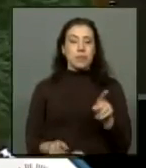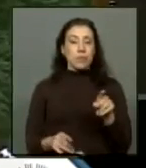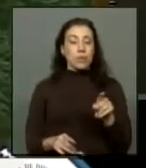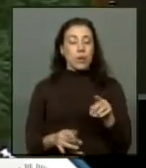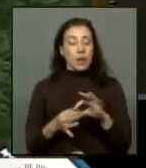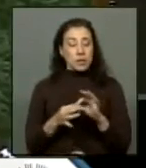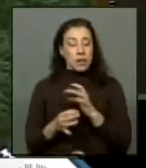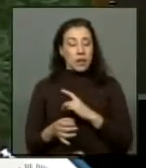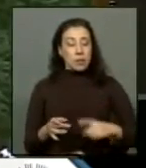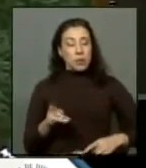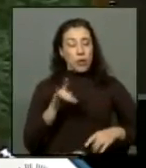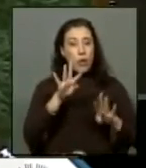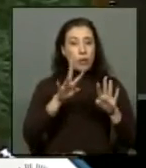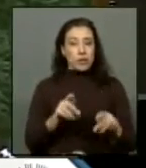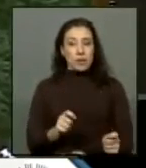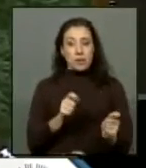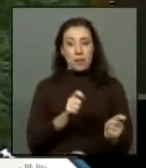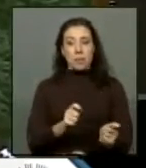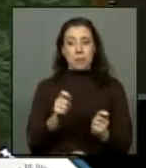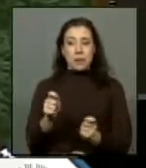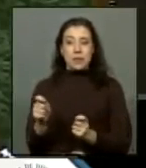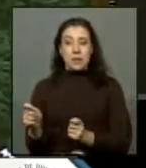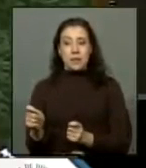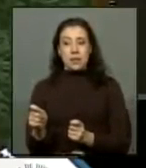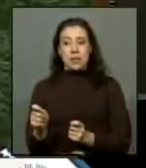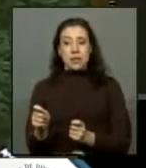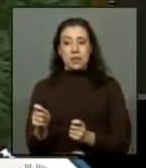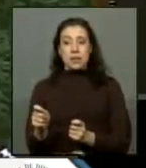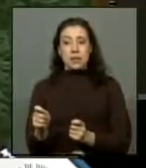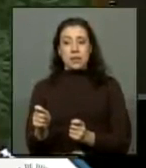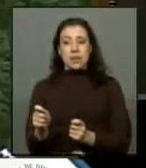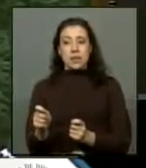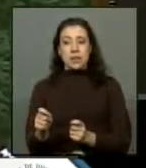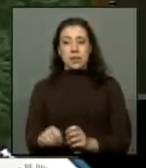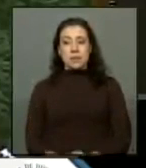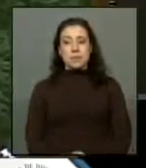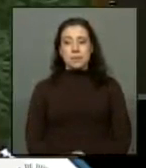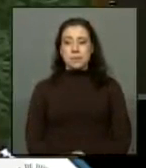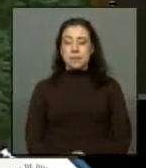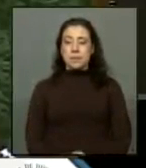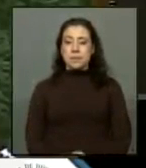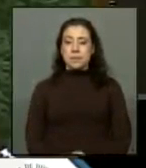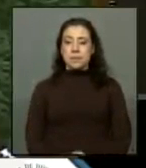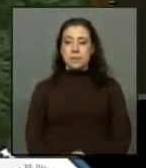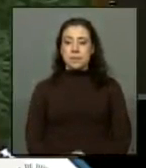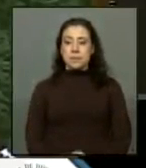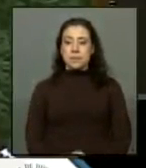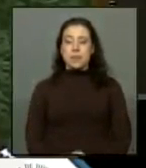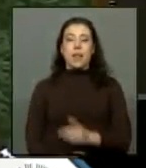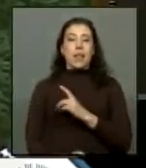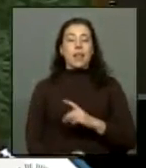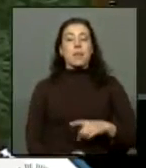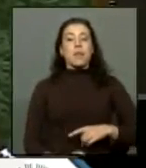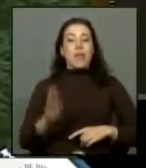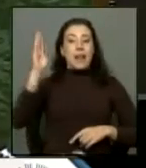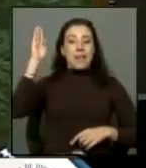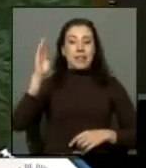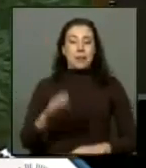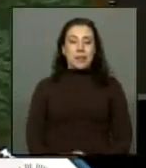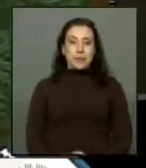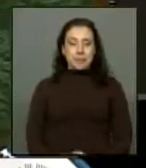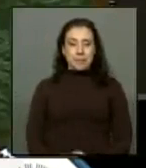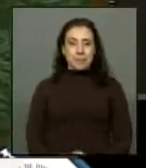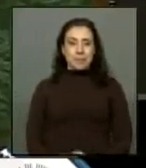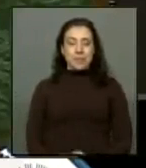usted los oficios solicitados, con la adhesión de la diputada que está levantando. A